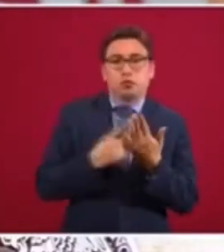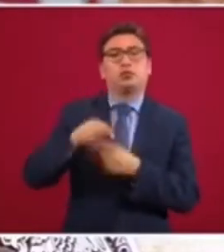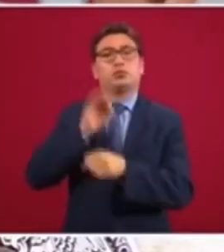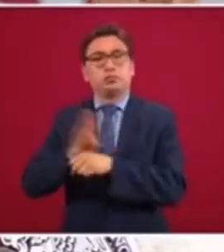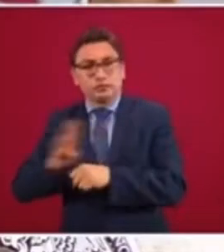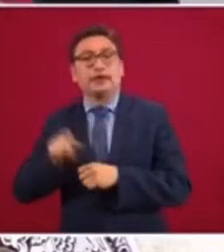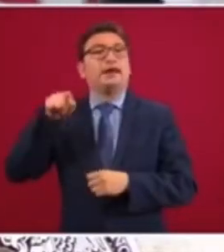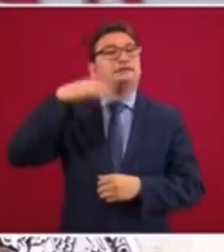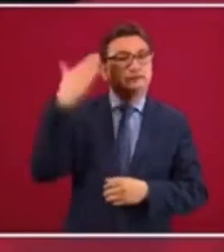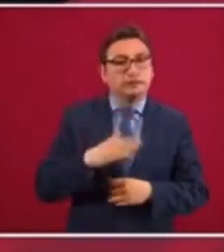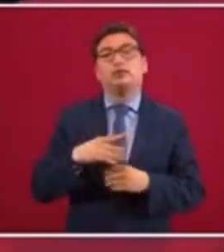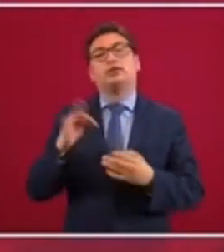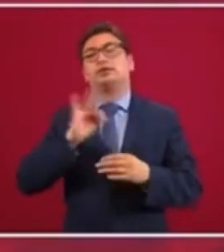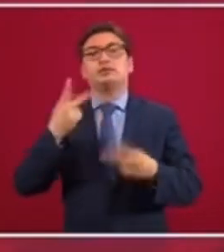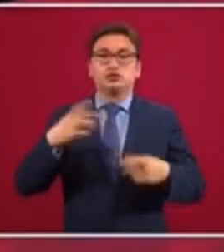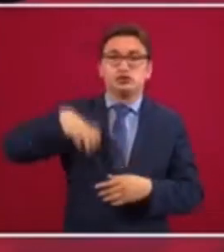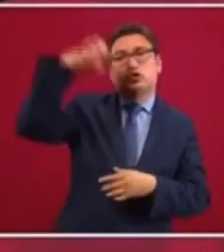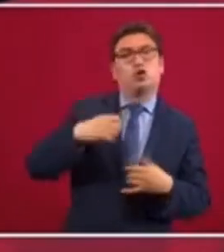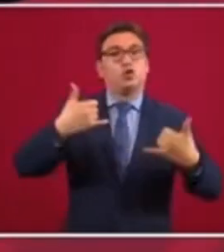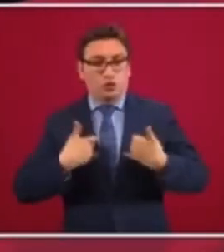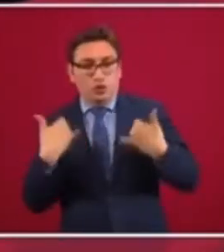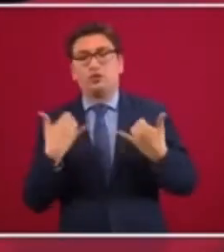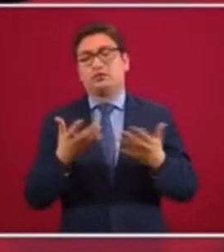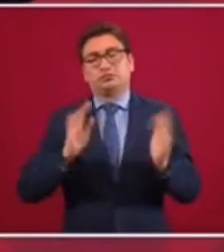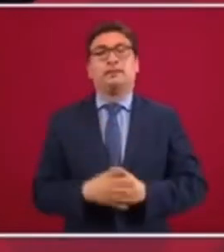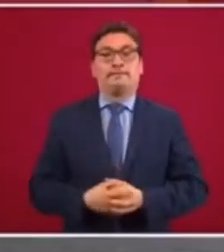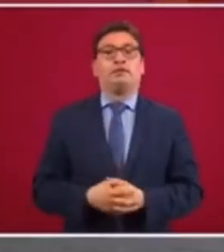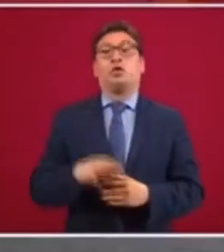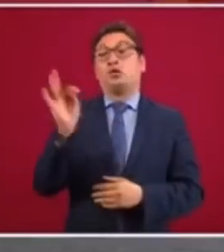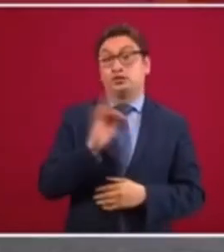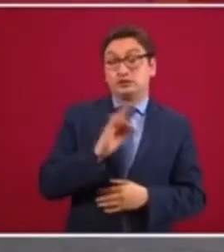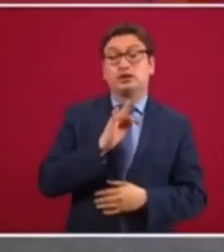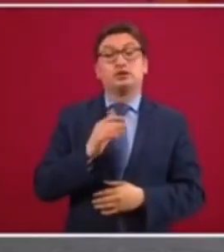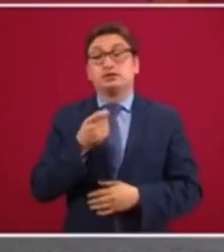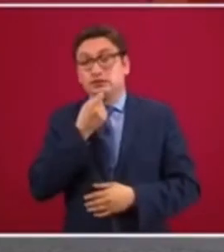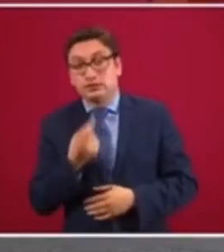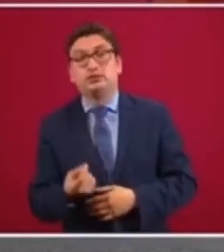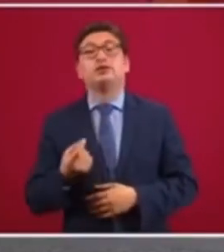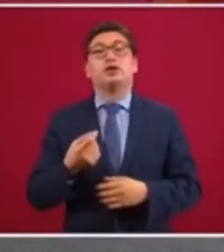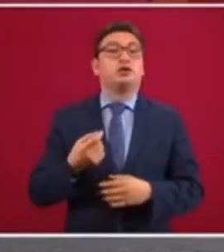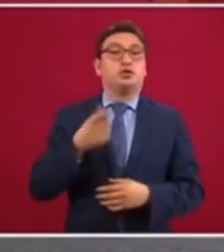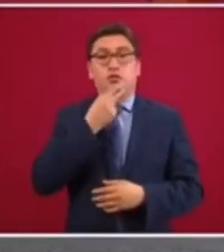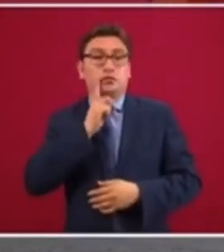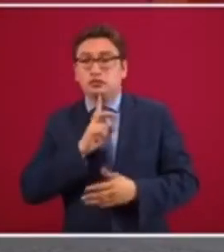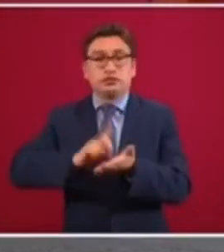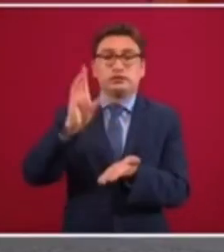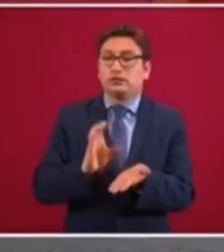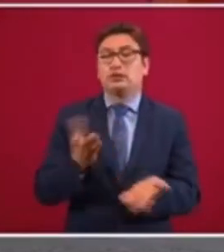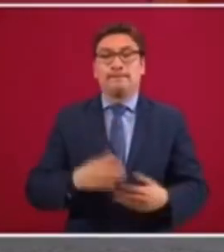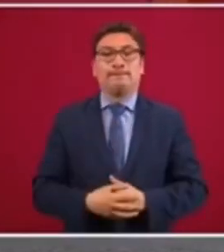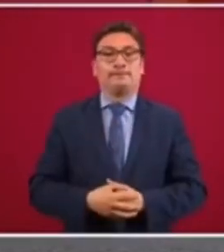bienestar, que sepa, sea un adulto mayor, sea un joven becario, sea una niña, un niño con discapacidad.